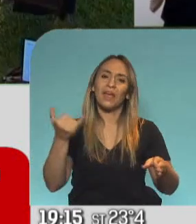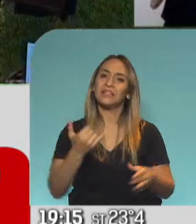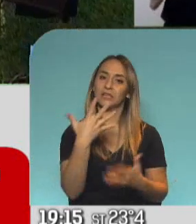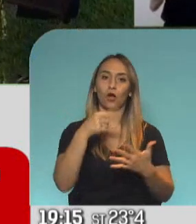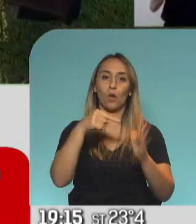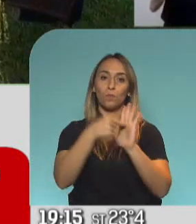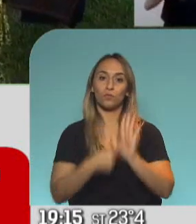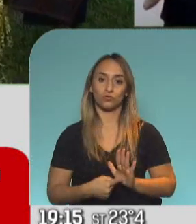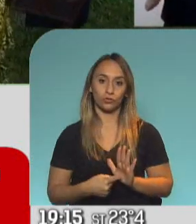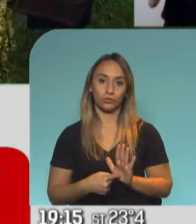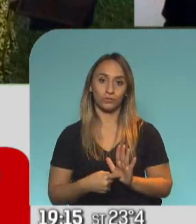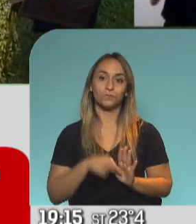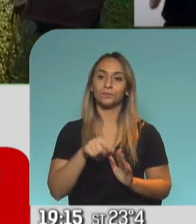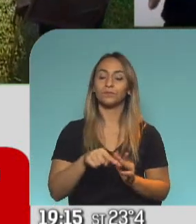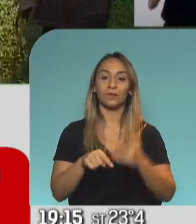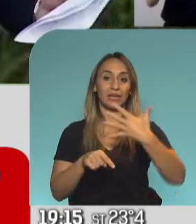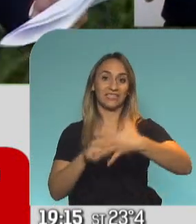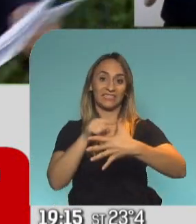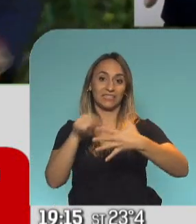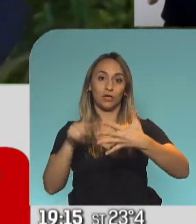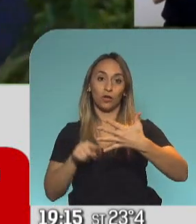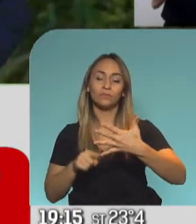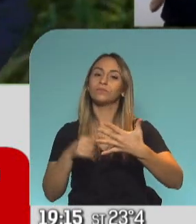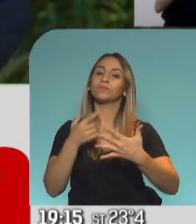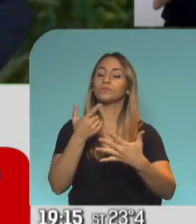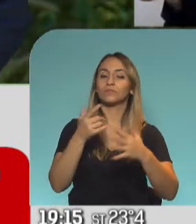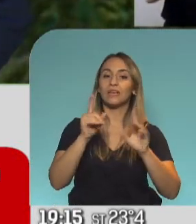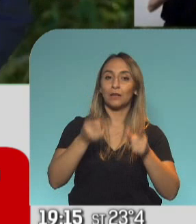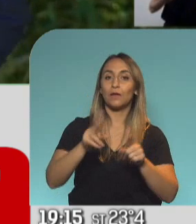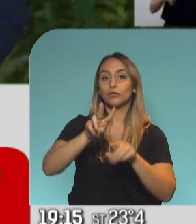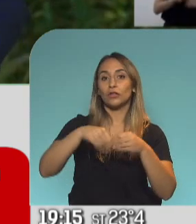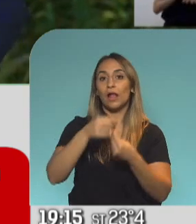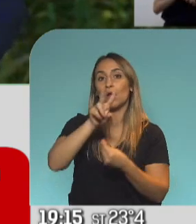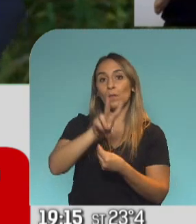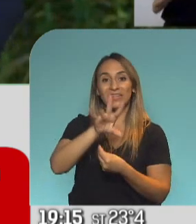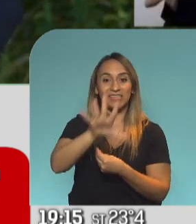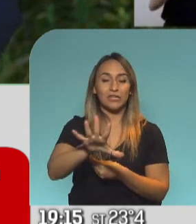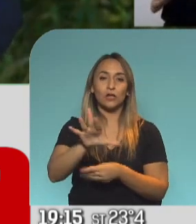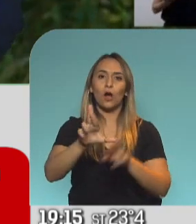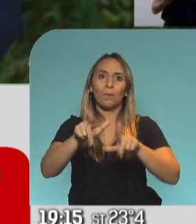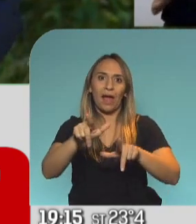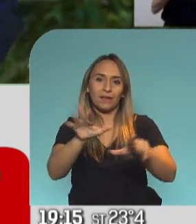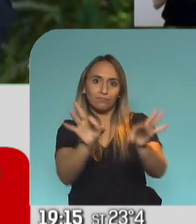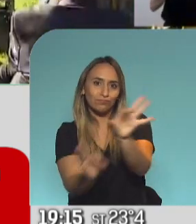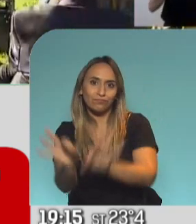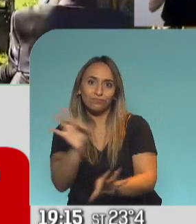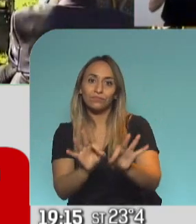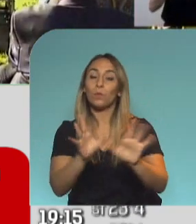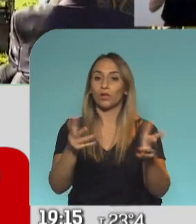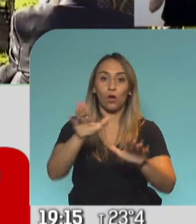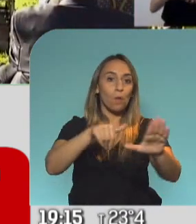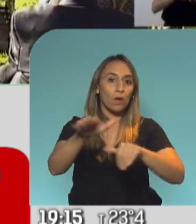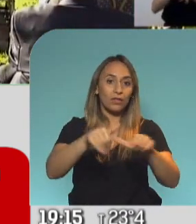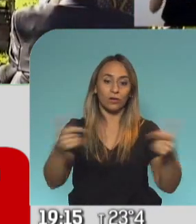repasar, porque en cada uno hubo una novedad y 25 estrategias. Entonces, eso, esa convocatoria que comenzó, que se